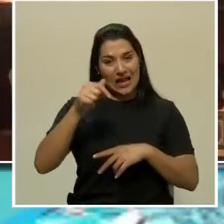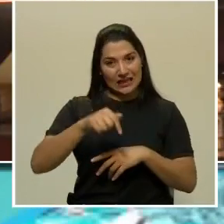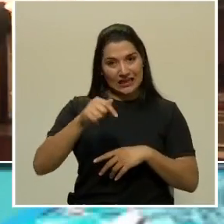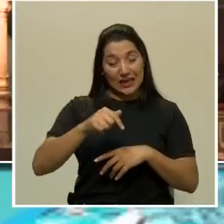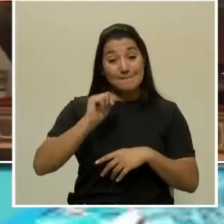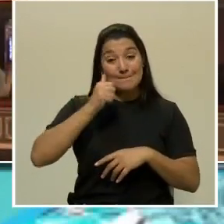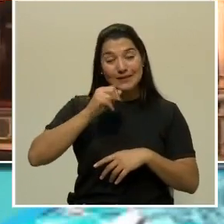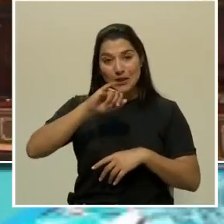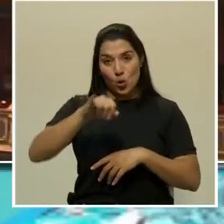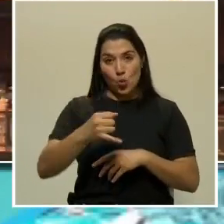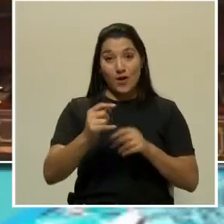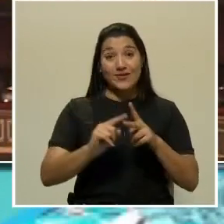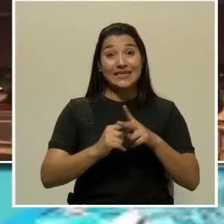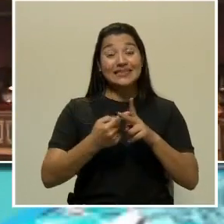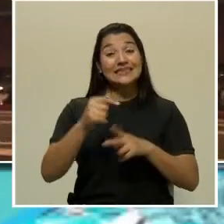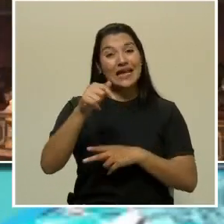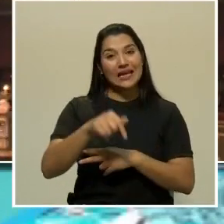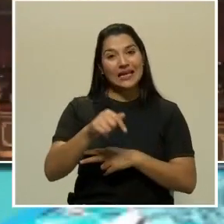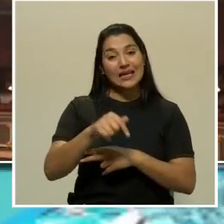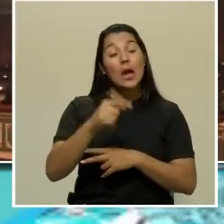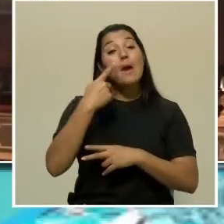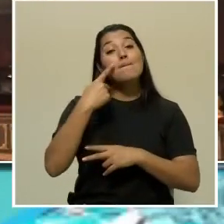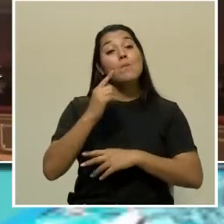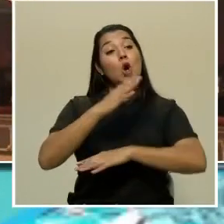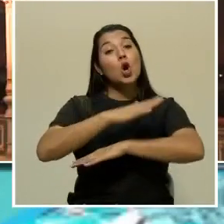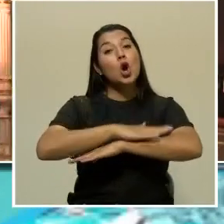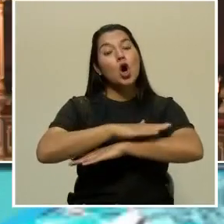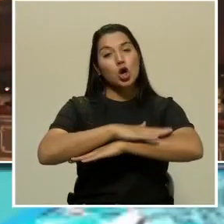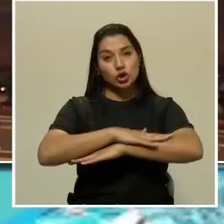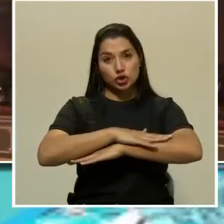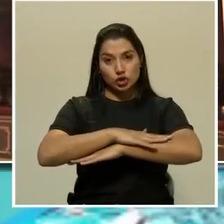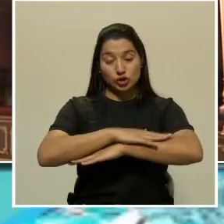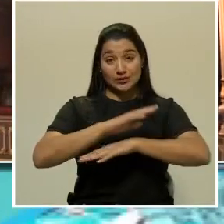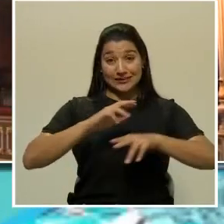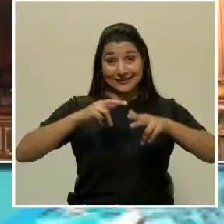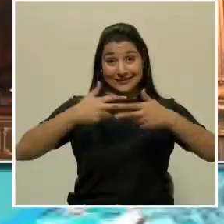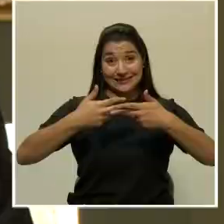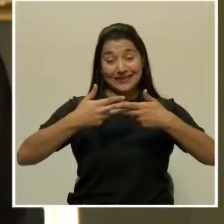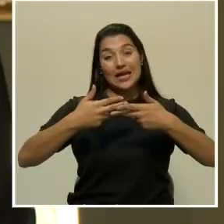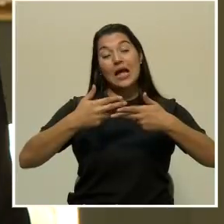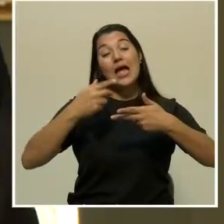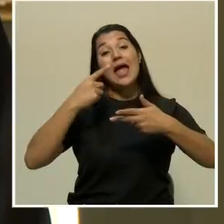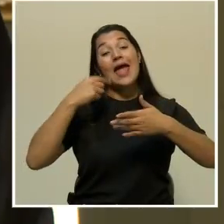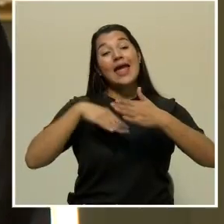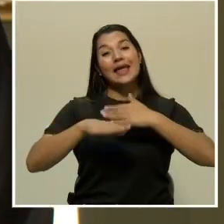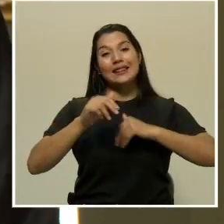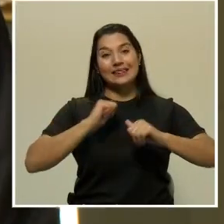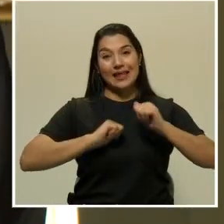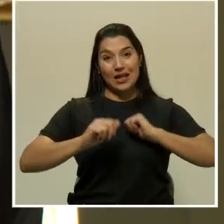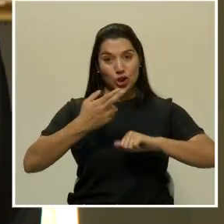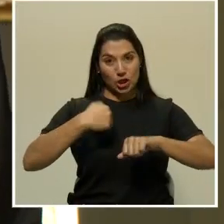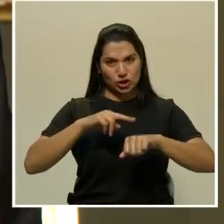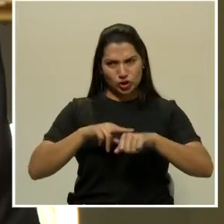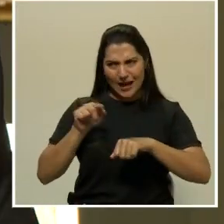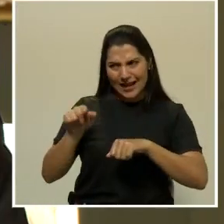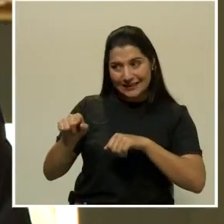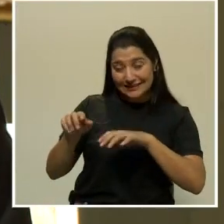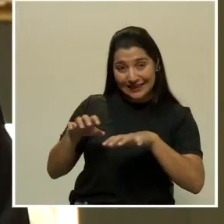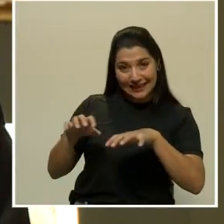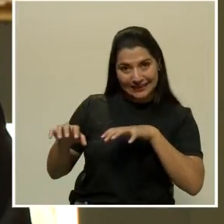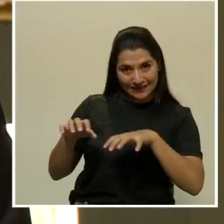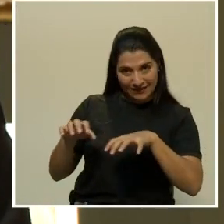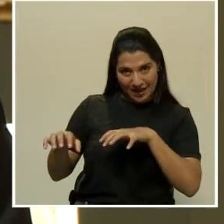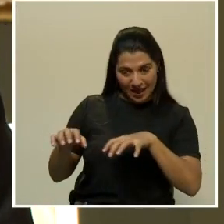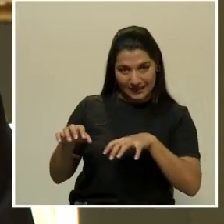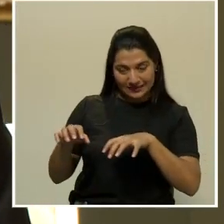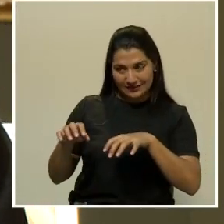mañana jueves, inicia aquí por medio de una plataforma streaming en el Teatro Nacional. Estos espectáculos van a ser, se